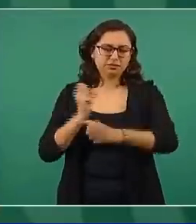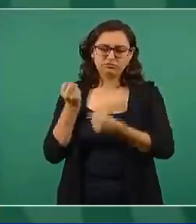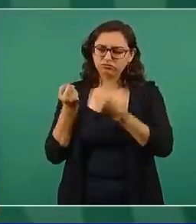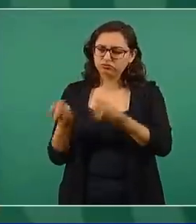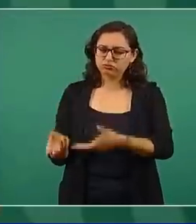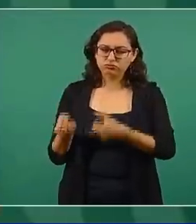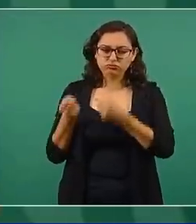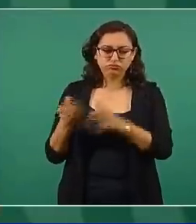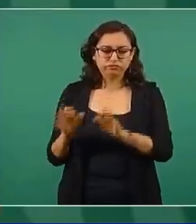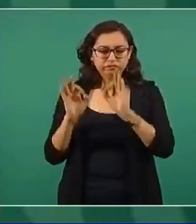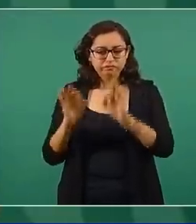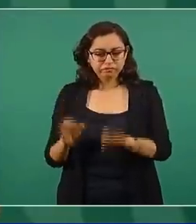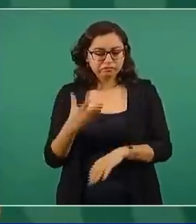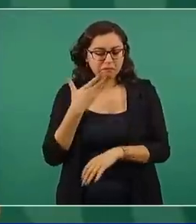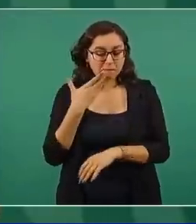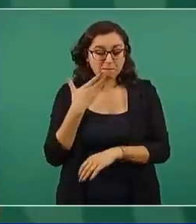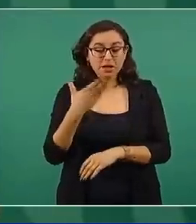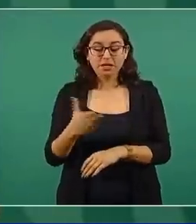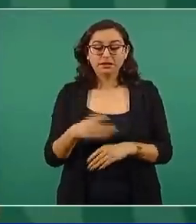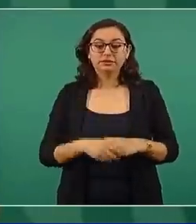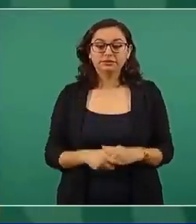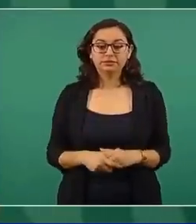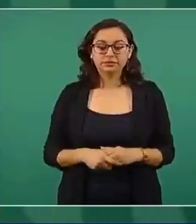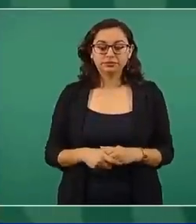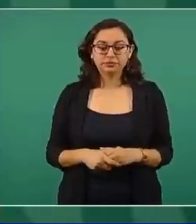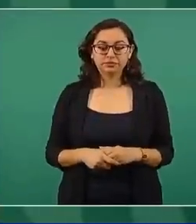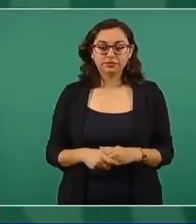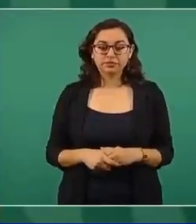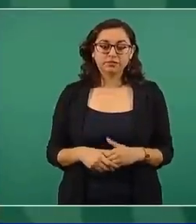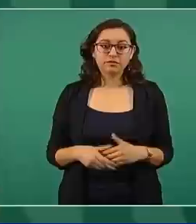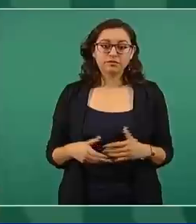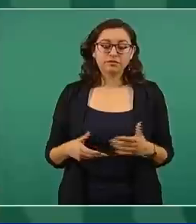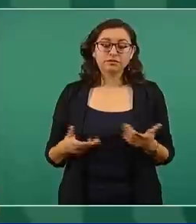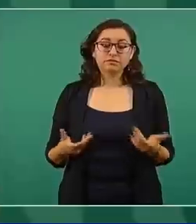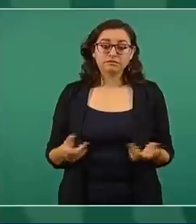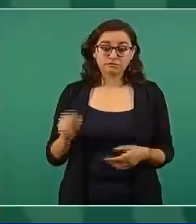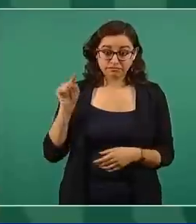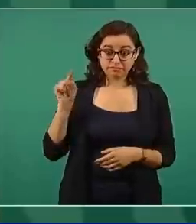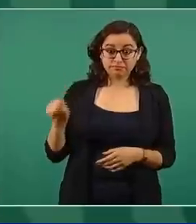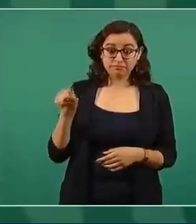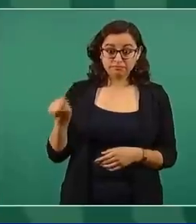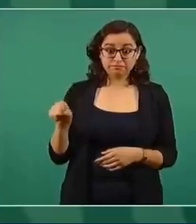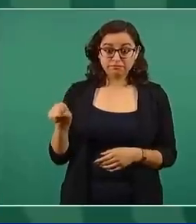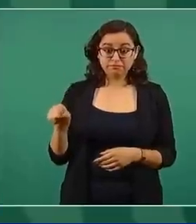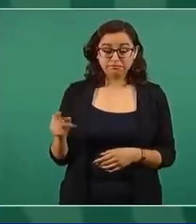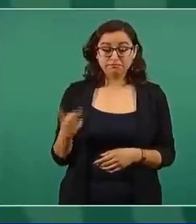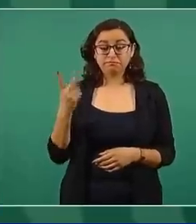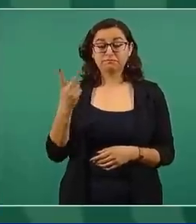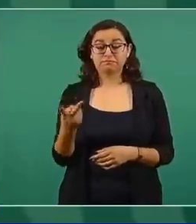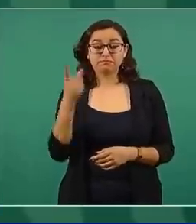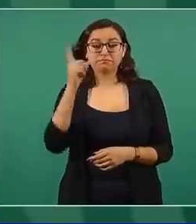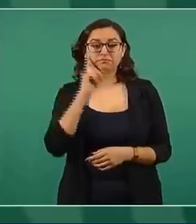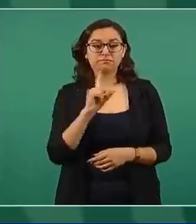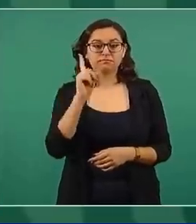Bueno, ahí desgraciadamente perdieron la vida dos mujeres,